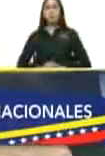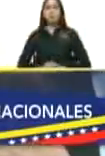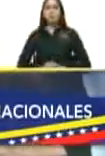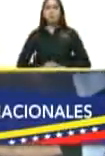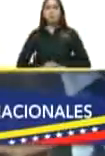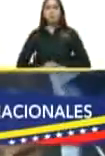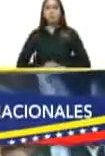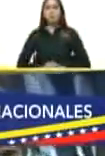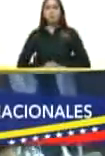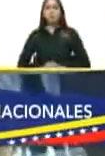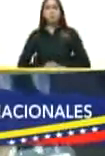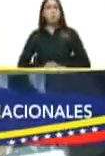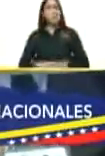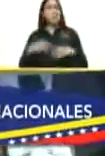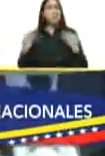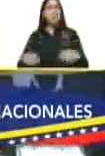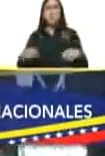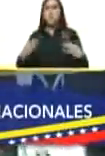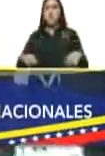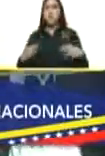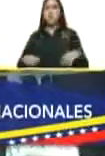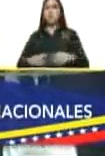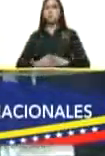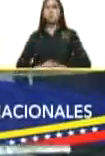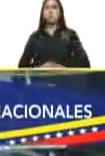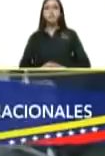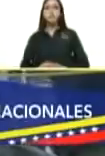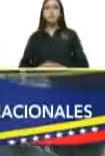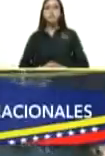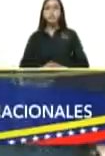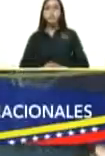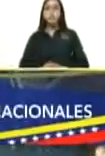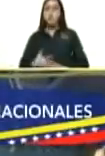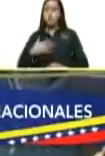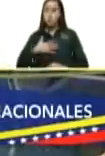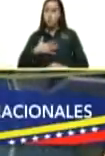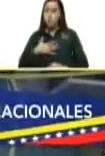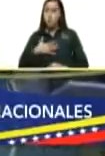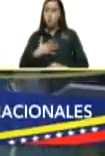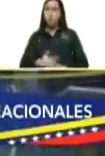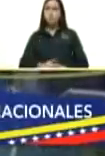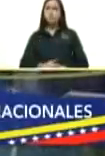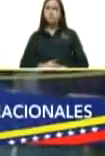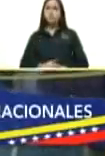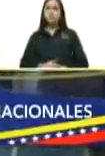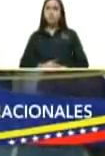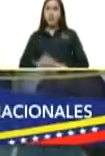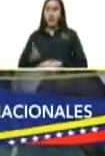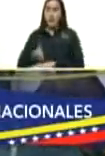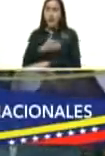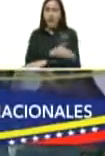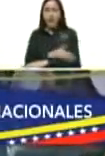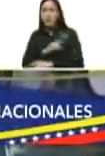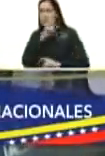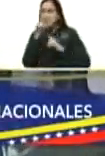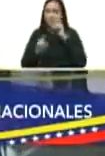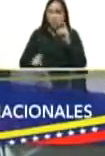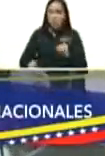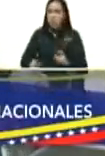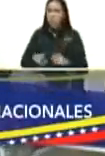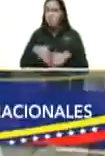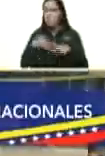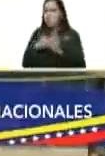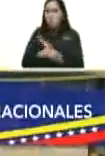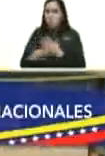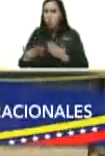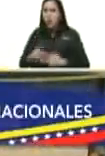muy sencillo yo estuve revisando en estos días varias encuestas y preguntaban